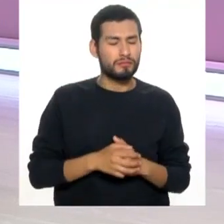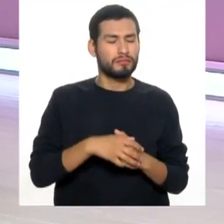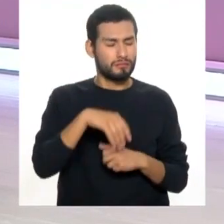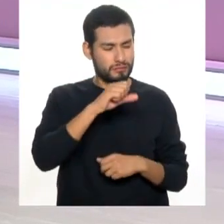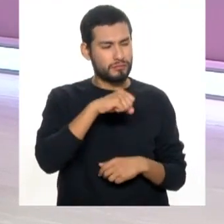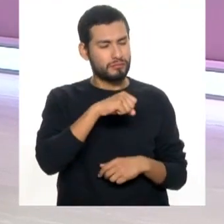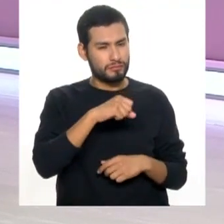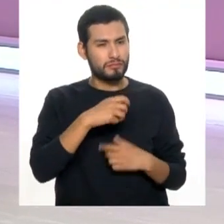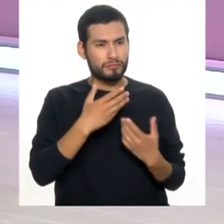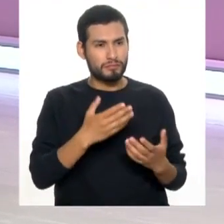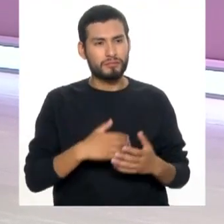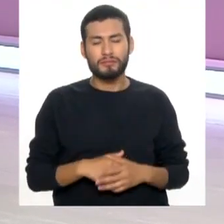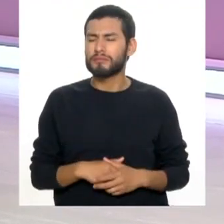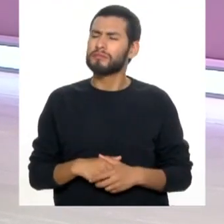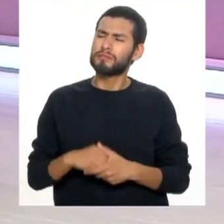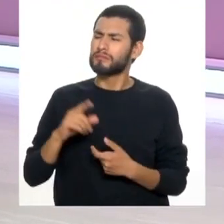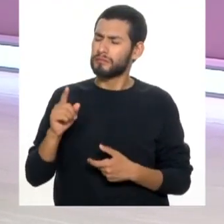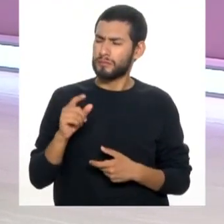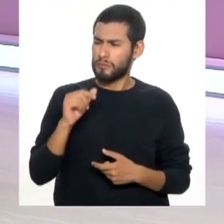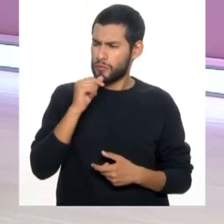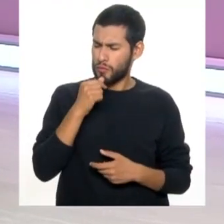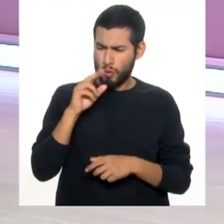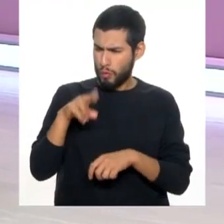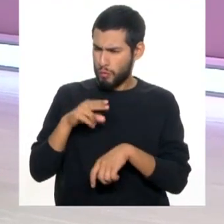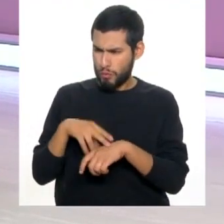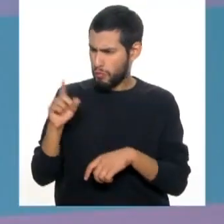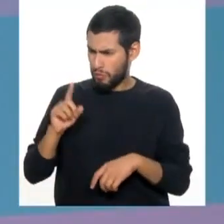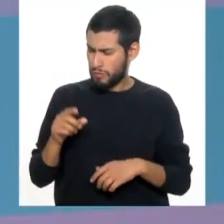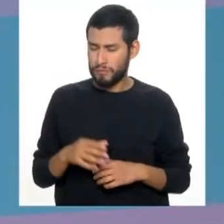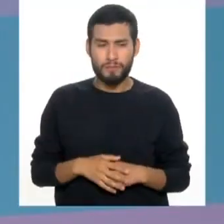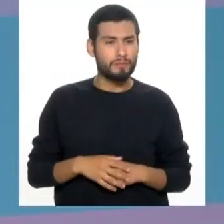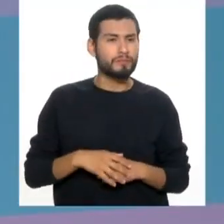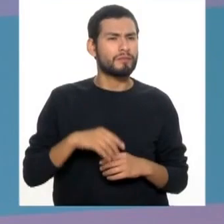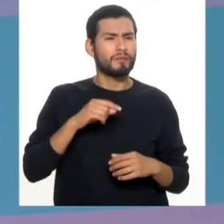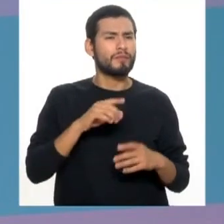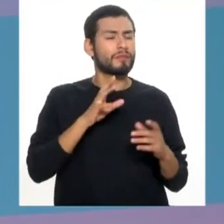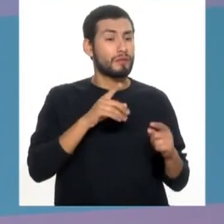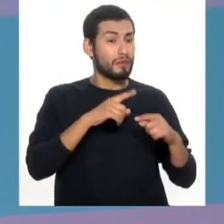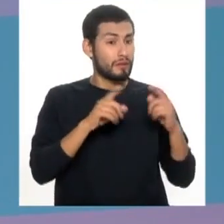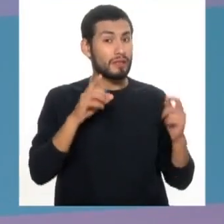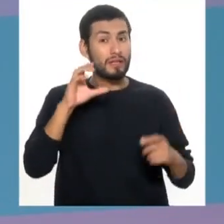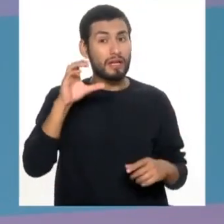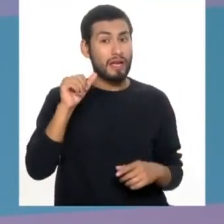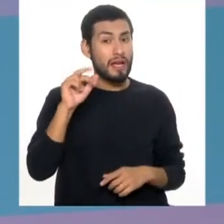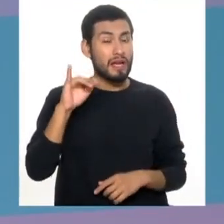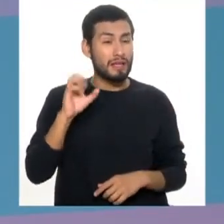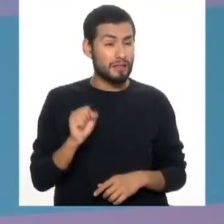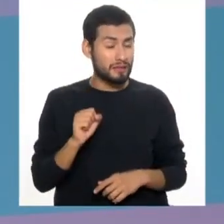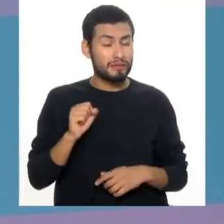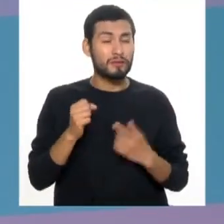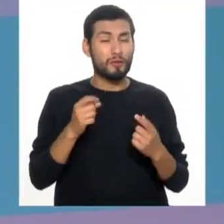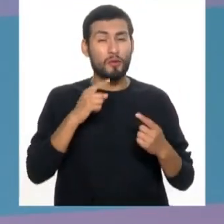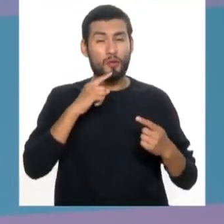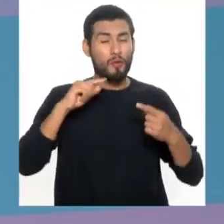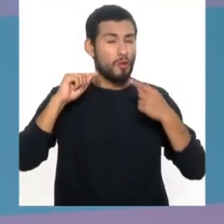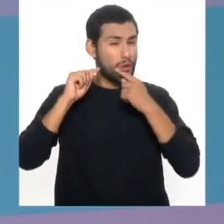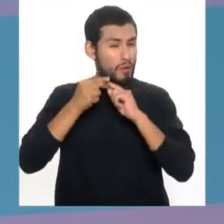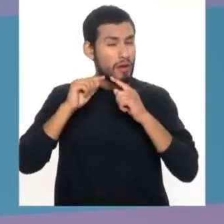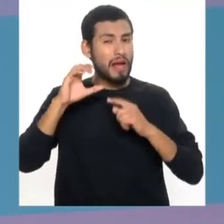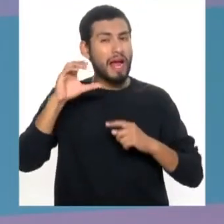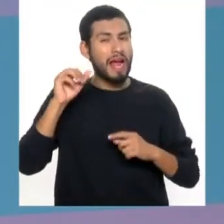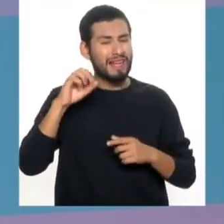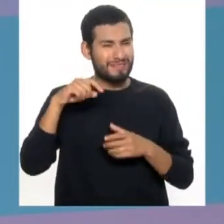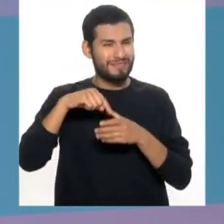Clásico. Ya. Pero no duele normalmente. Generalmente, esto es, a diferencia de la caries, que cuando tenemos un dolor por una caries,